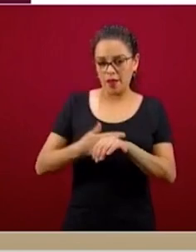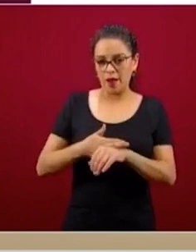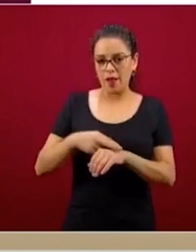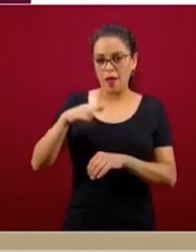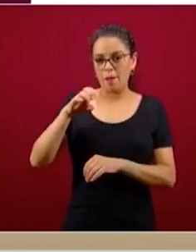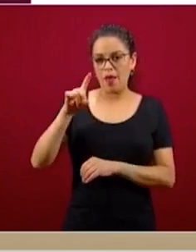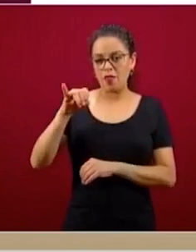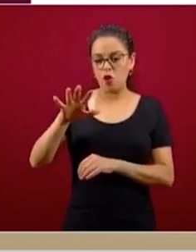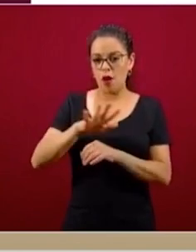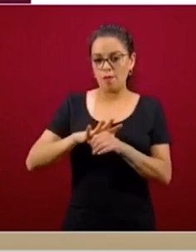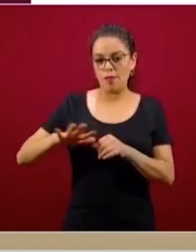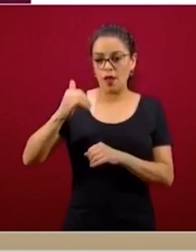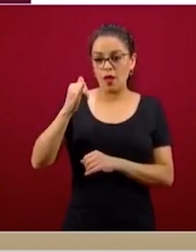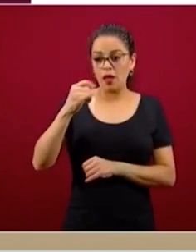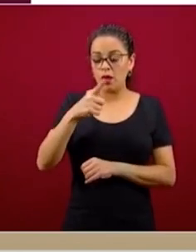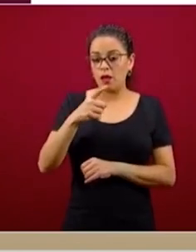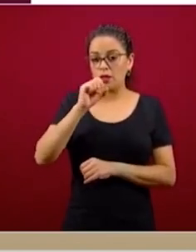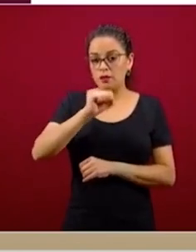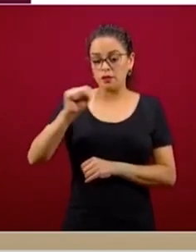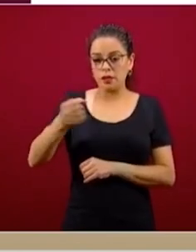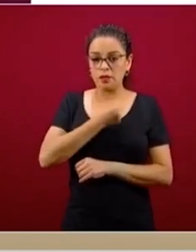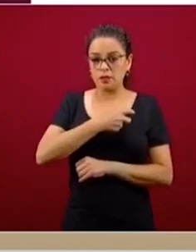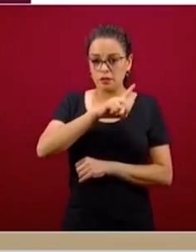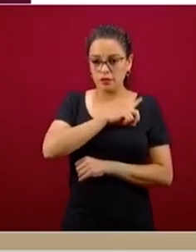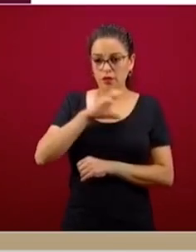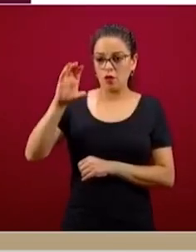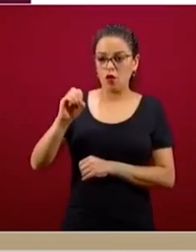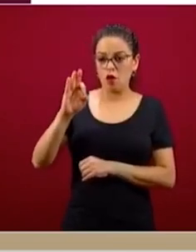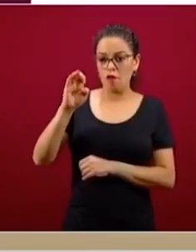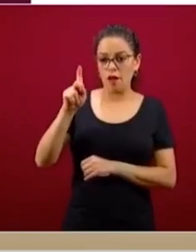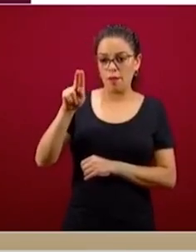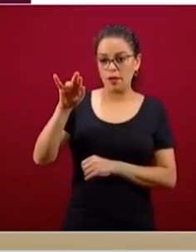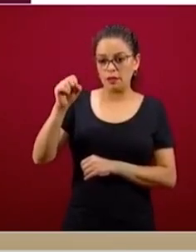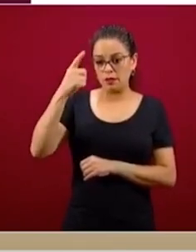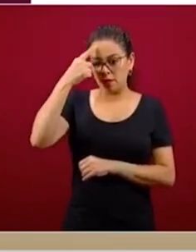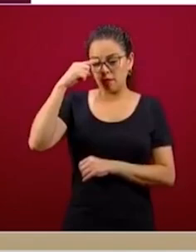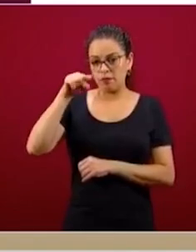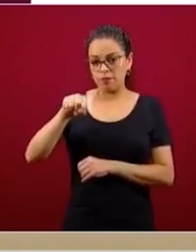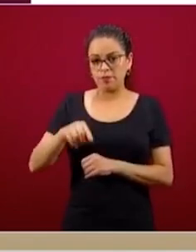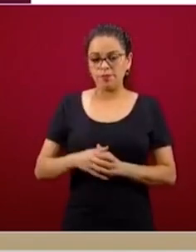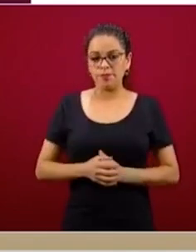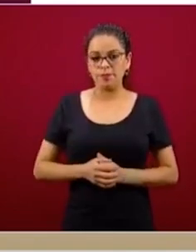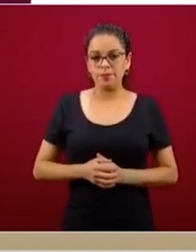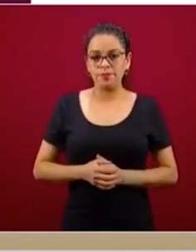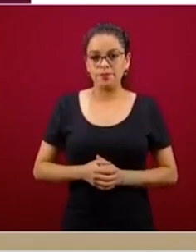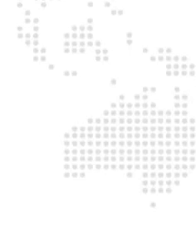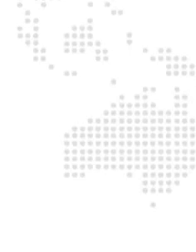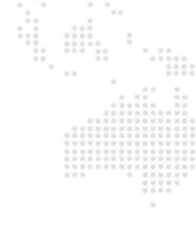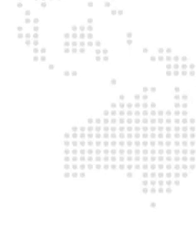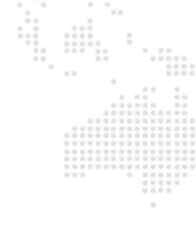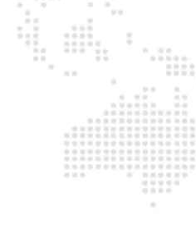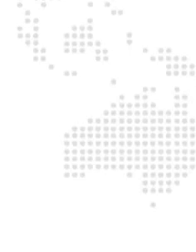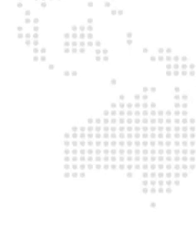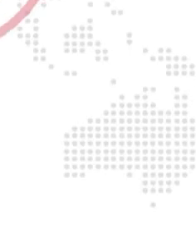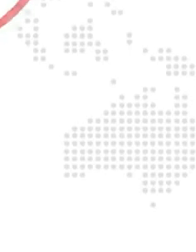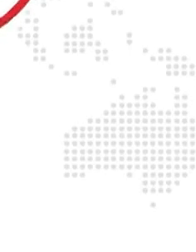Secretaría de Salud, específicamente COFEPRIS, la Comisión Federal para la Protección contra Riesgos Sanitarios.